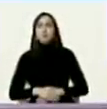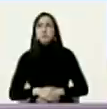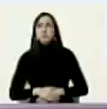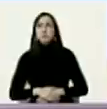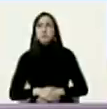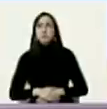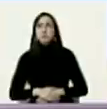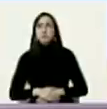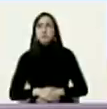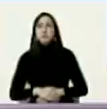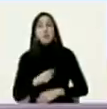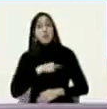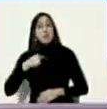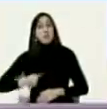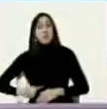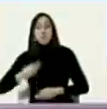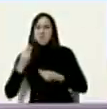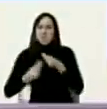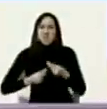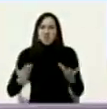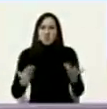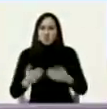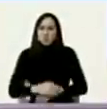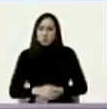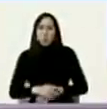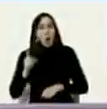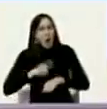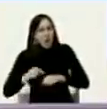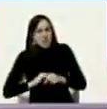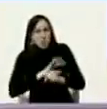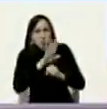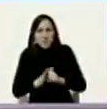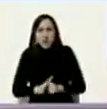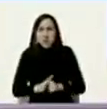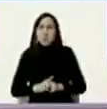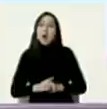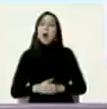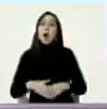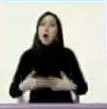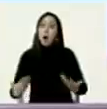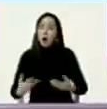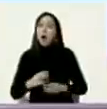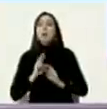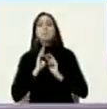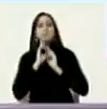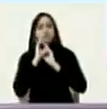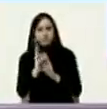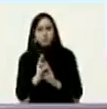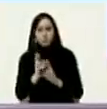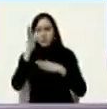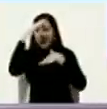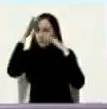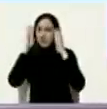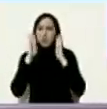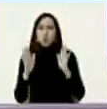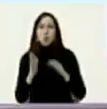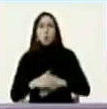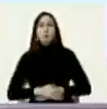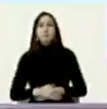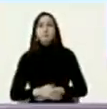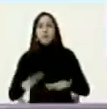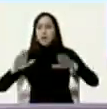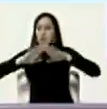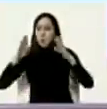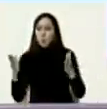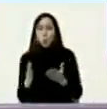¿qué ha hecho China durante esta pandemia? en primer lugar crear respuestas cuando el mundo